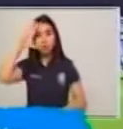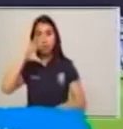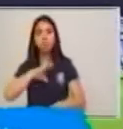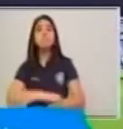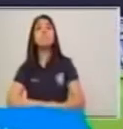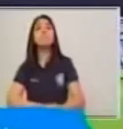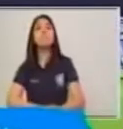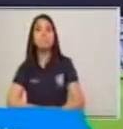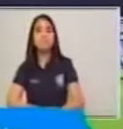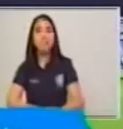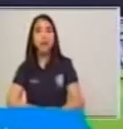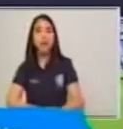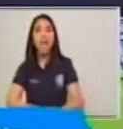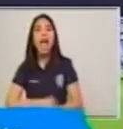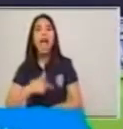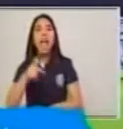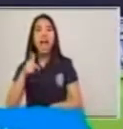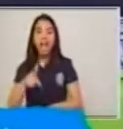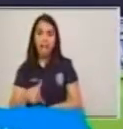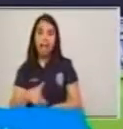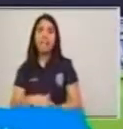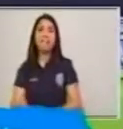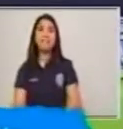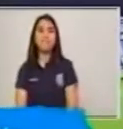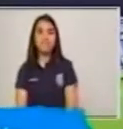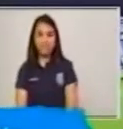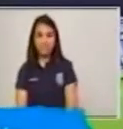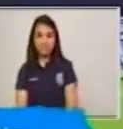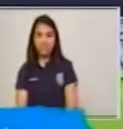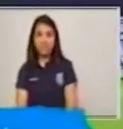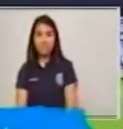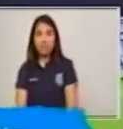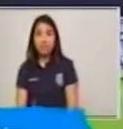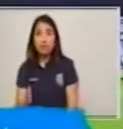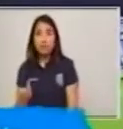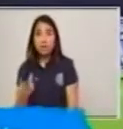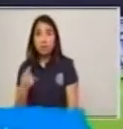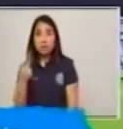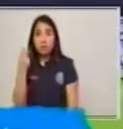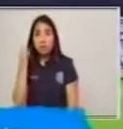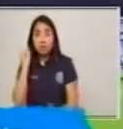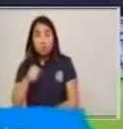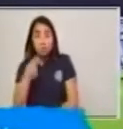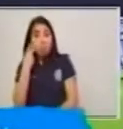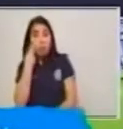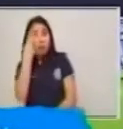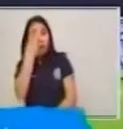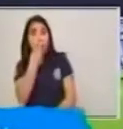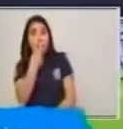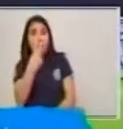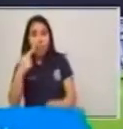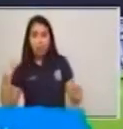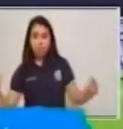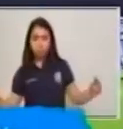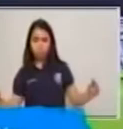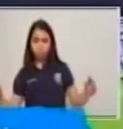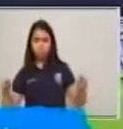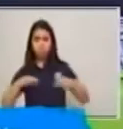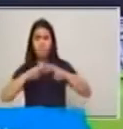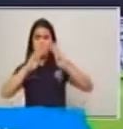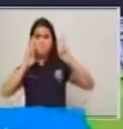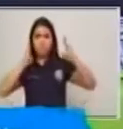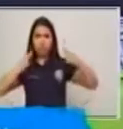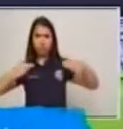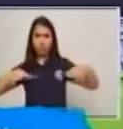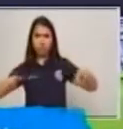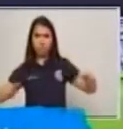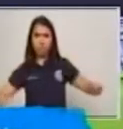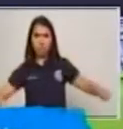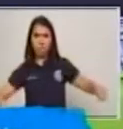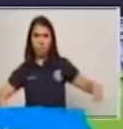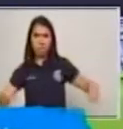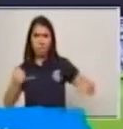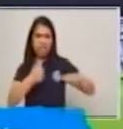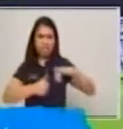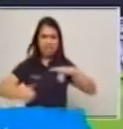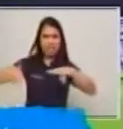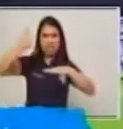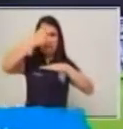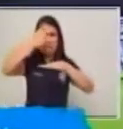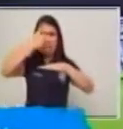en la cima de la montaña un rótulo. Y en el rótulo dice,